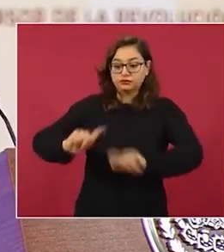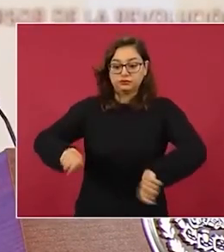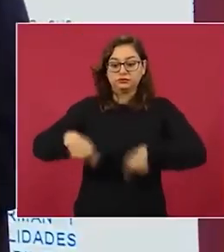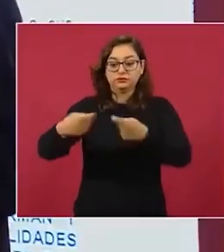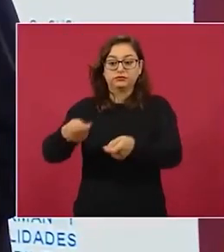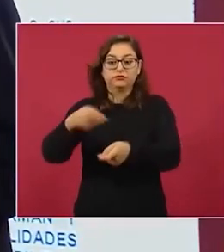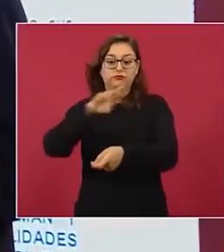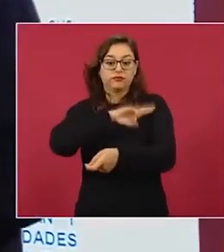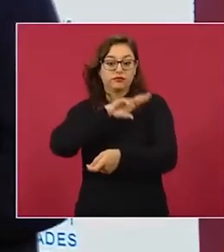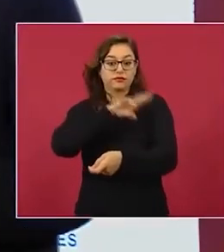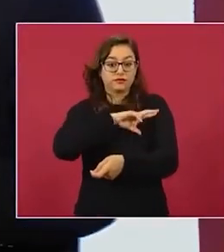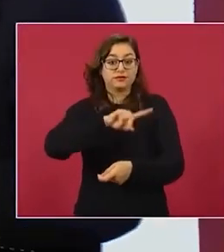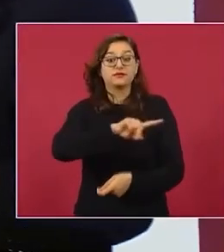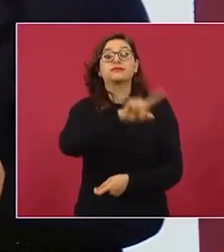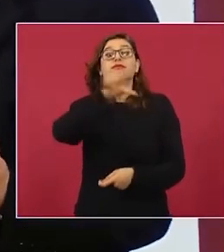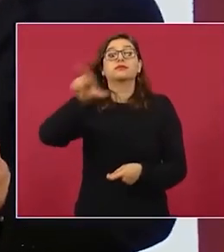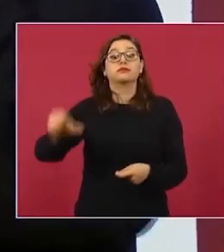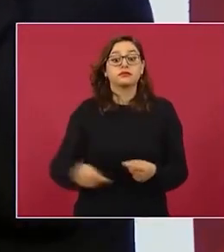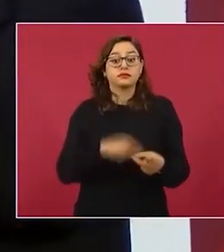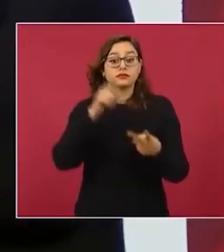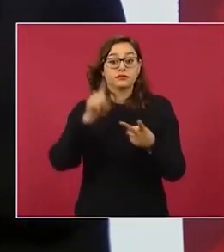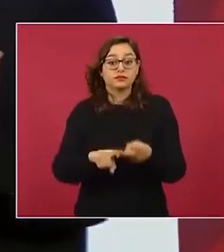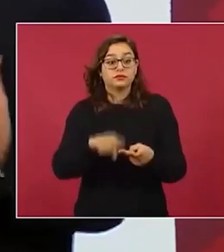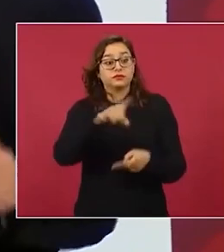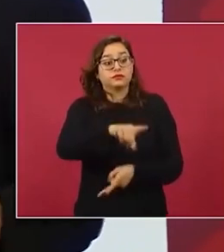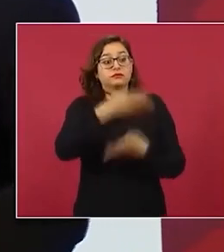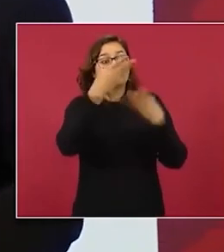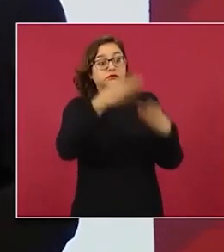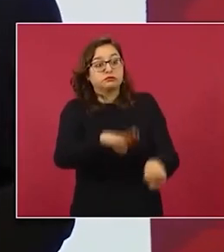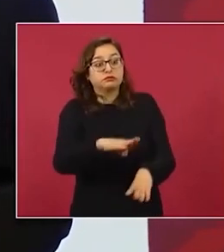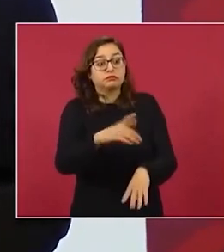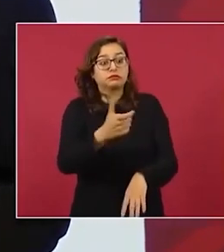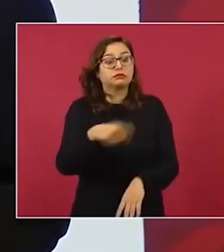rescata a los bancos,